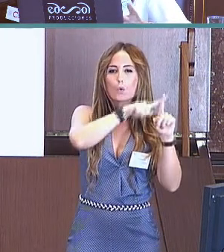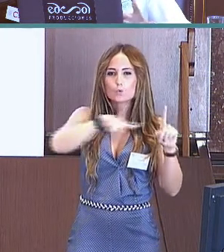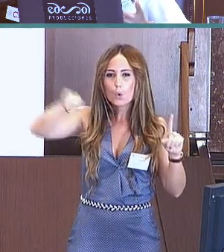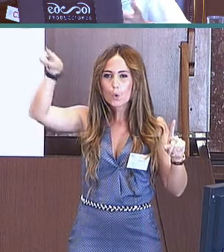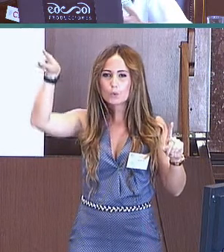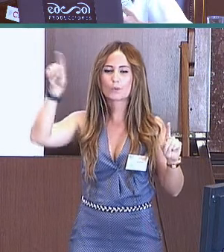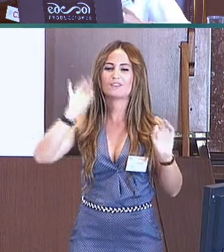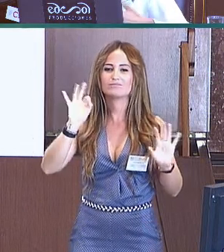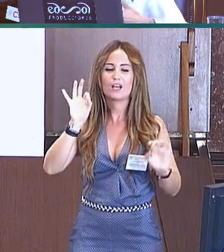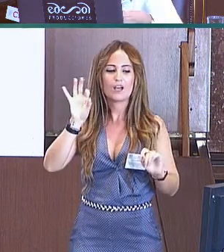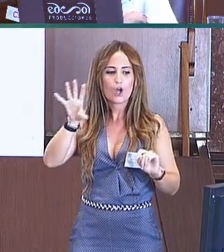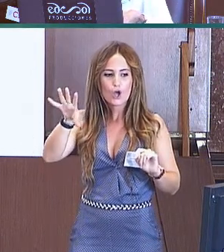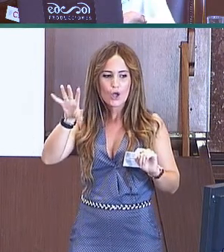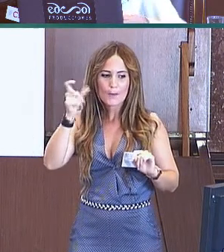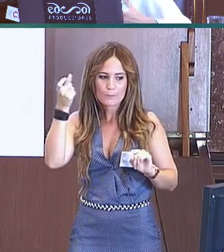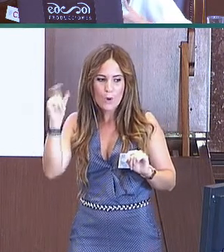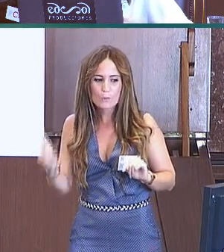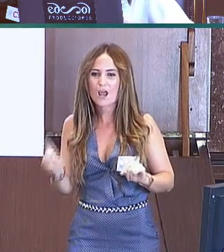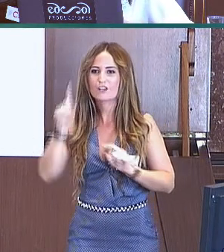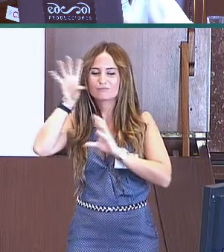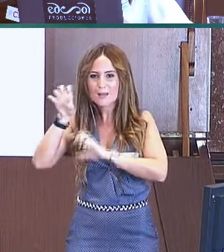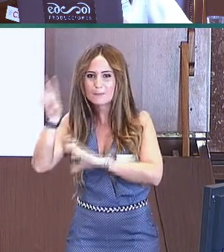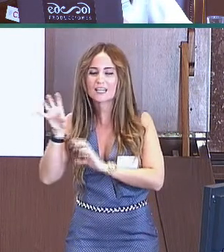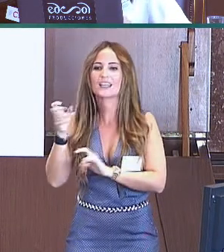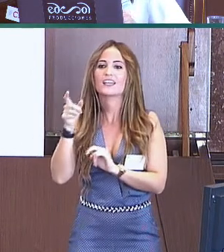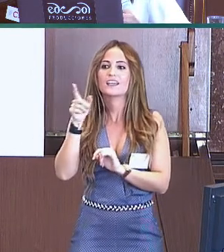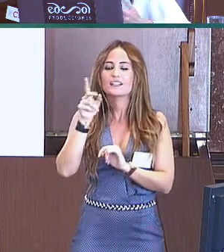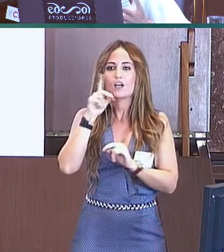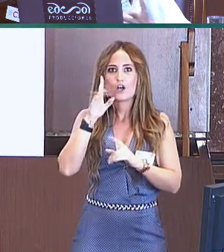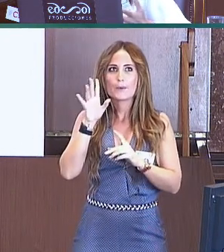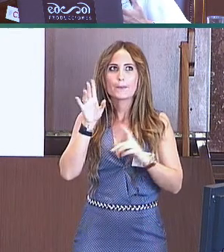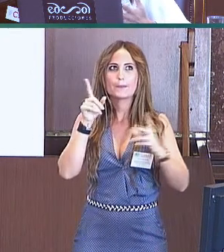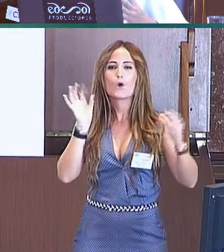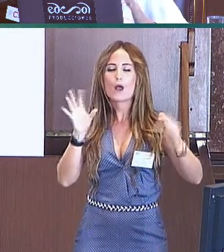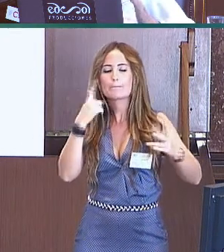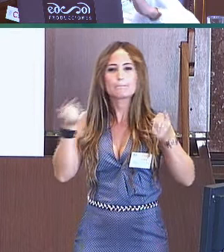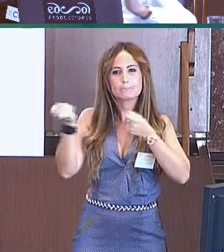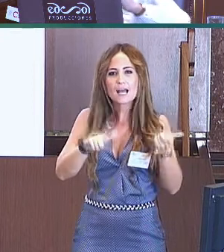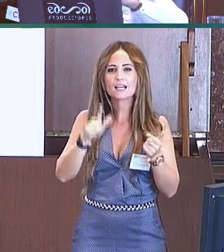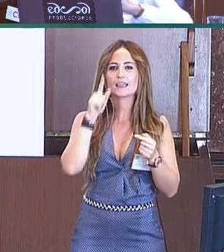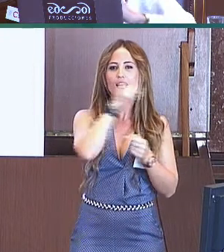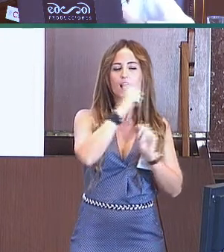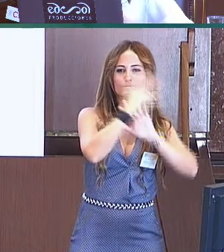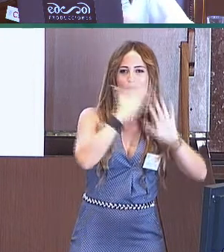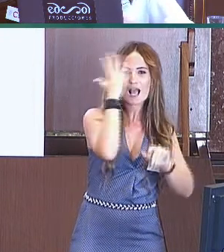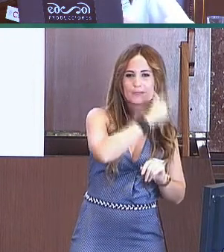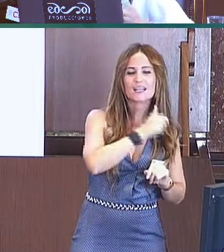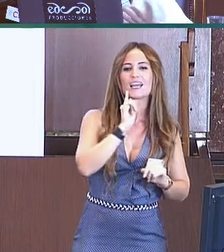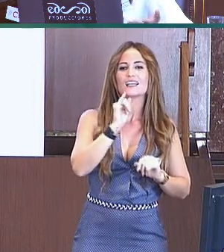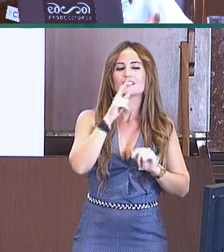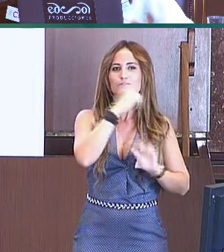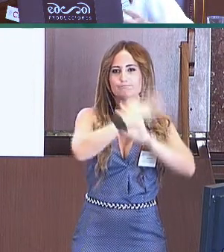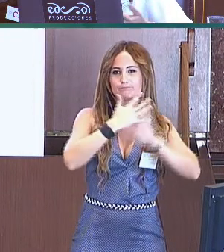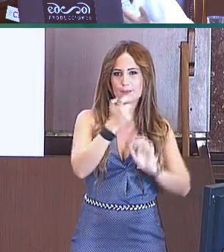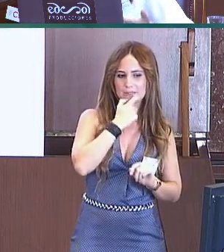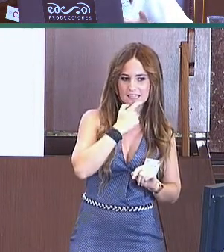crecimiento del vocabulario temprano en lengua de signos es similar en cuanto al patrón que sigue a